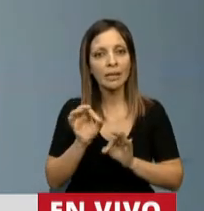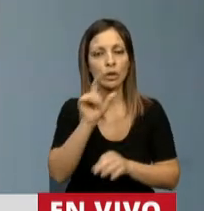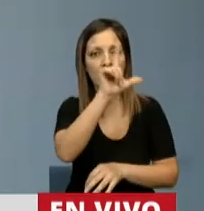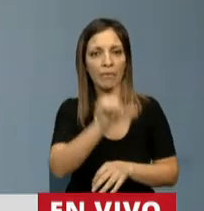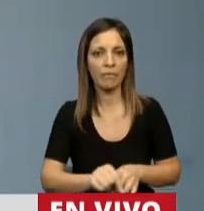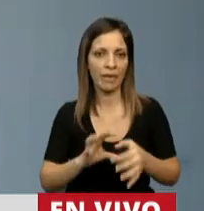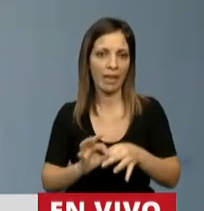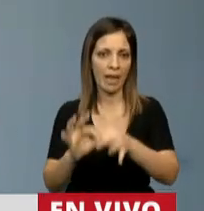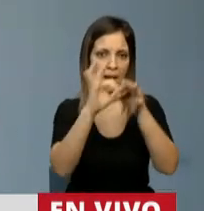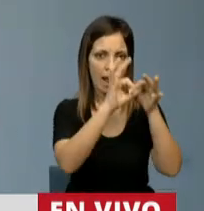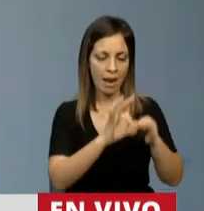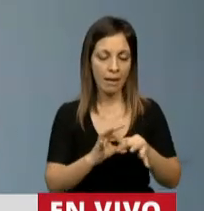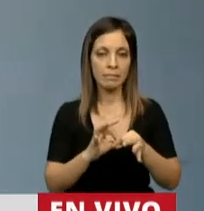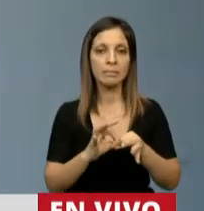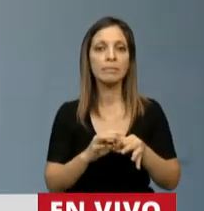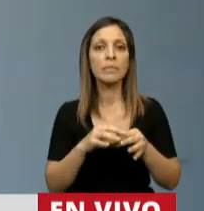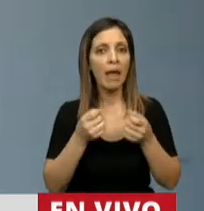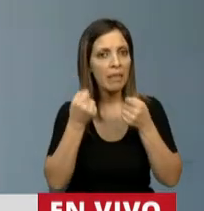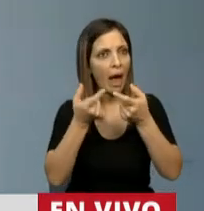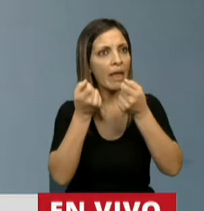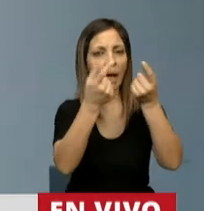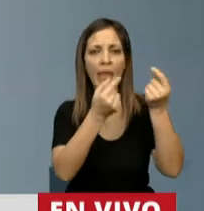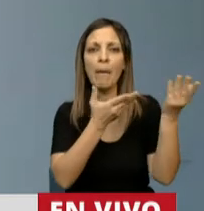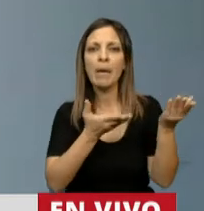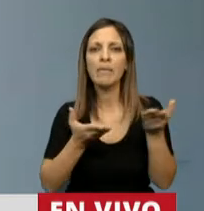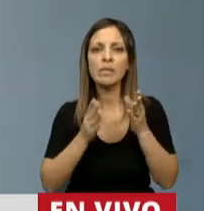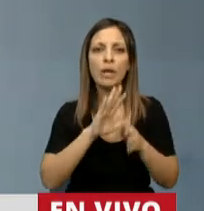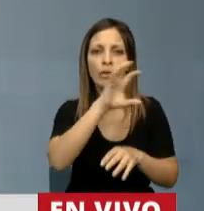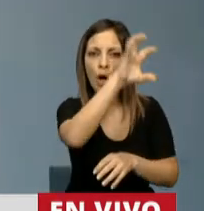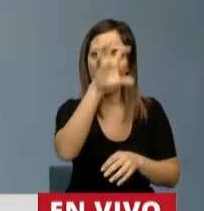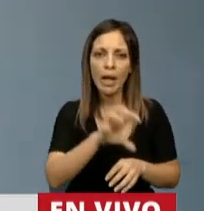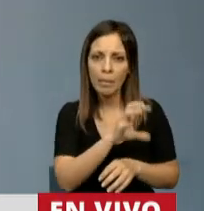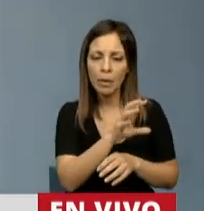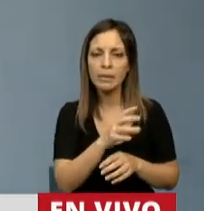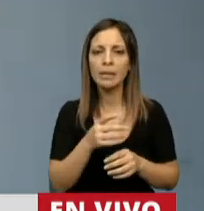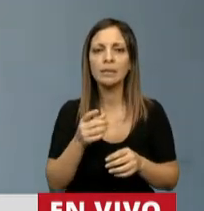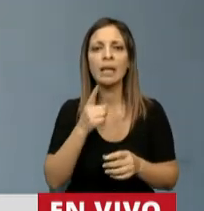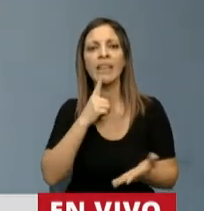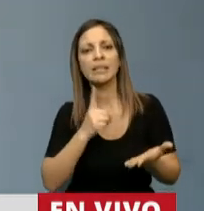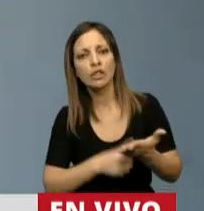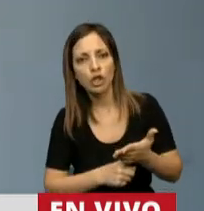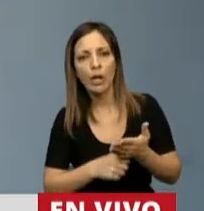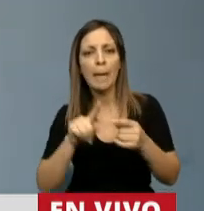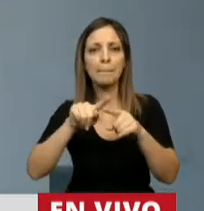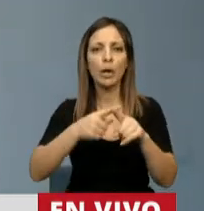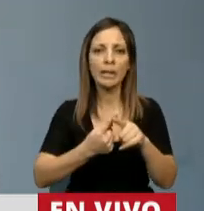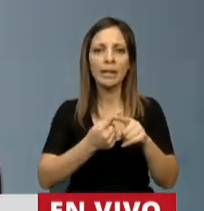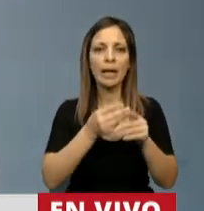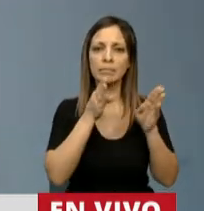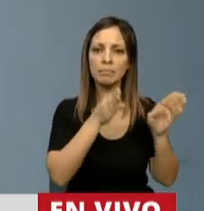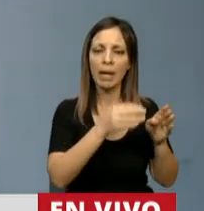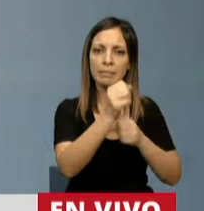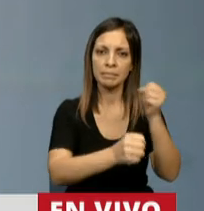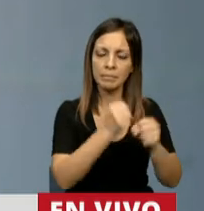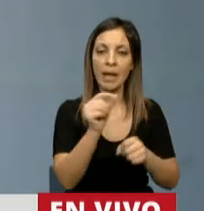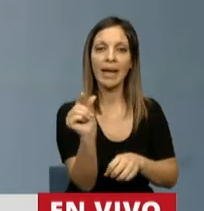que llega a todas las provincias de la Argentina. Cada una de las políticas hacia las empresas, créditos